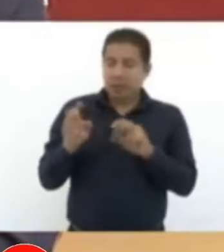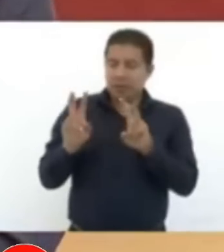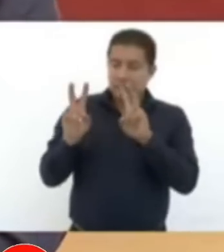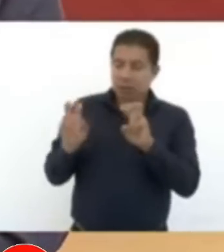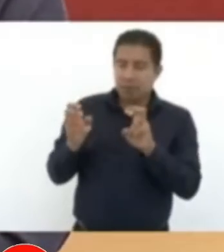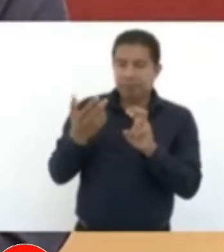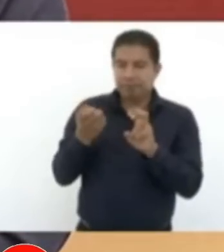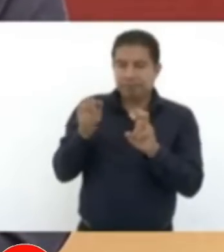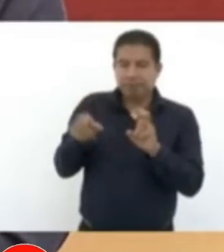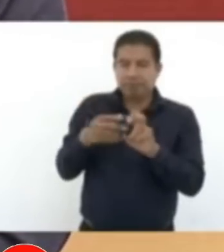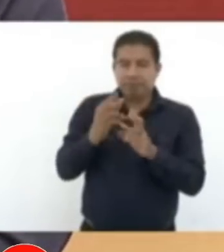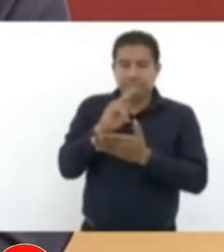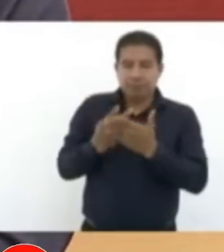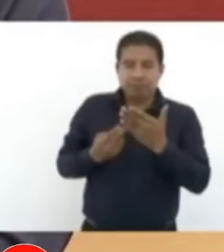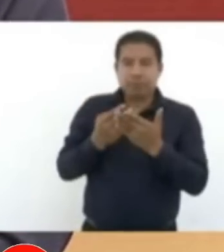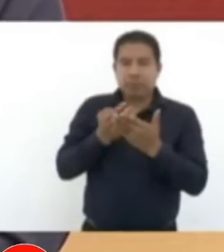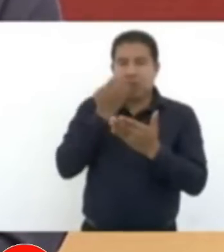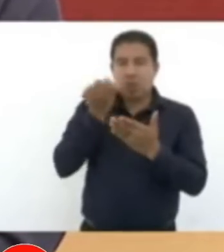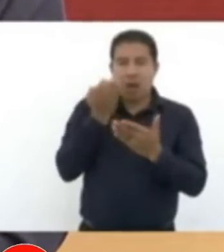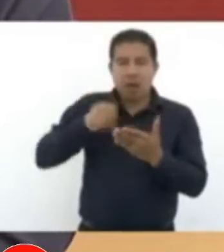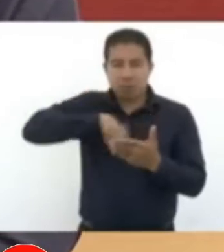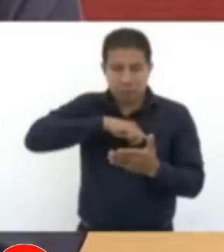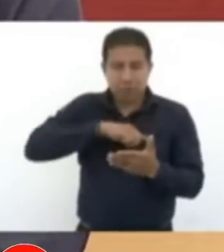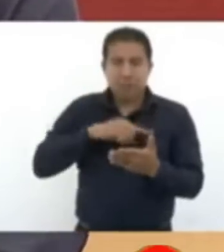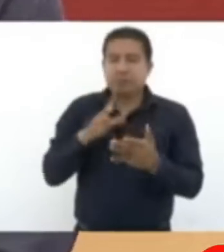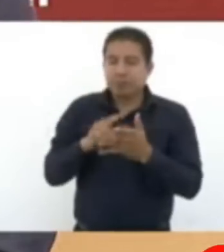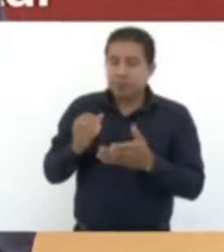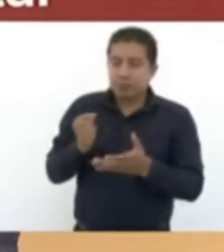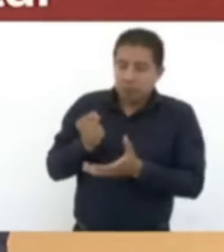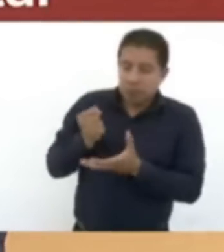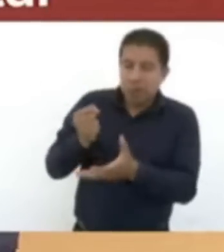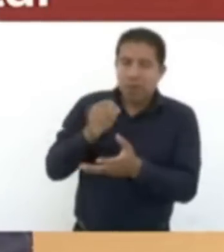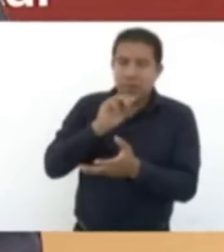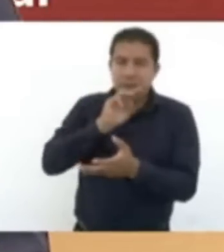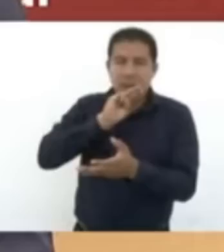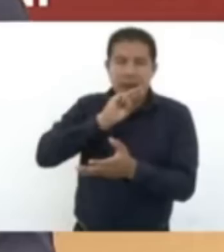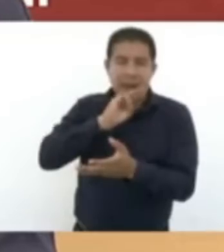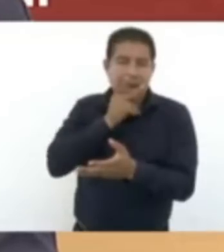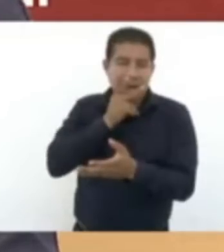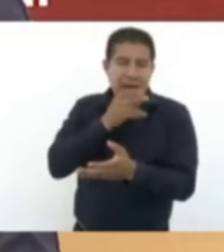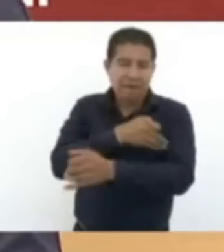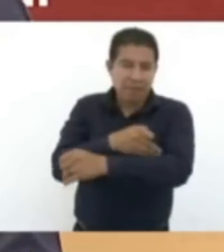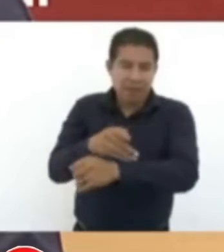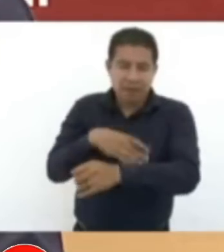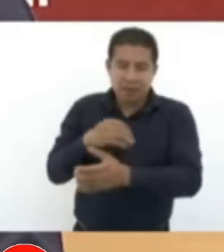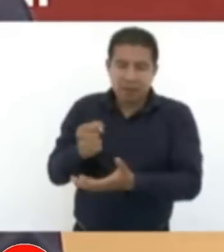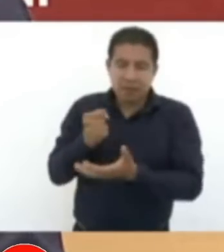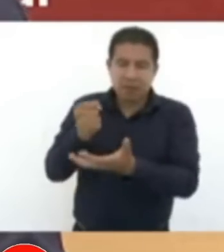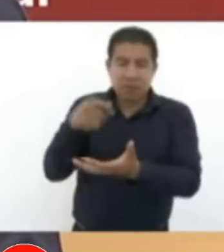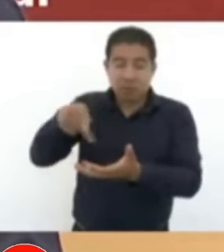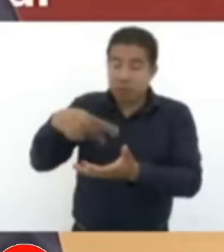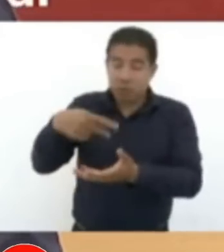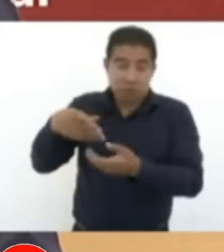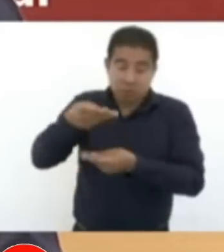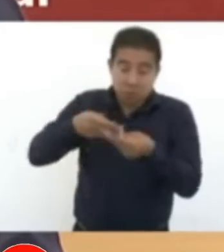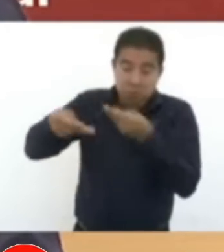nuestra, ese dinero se le entrega a las sociedades de madres y de padres de familia. Y